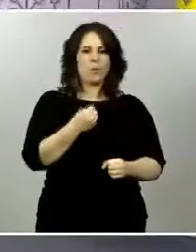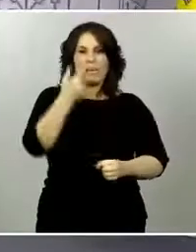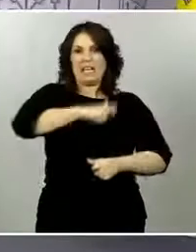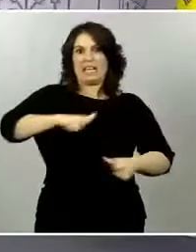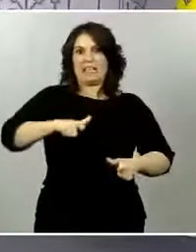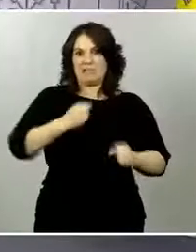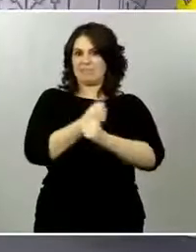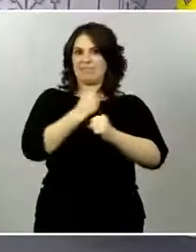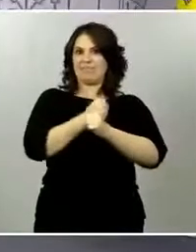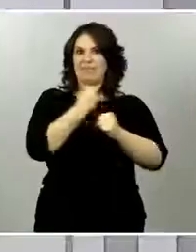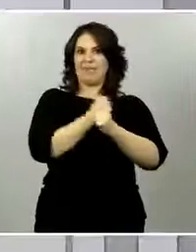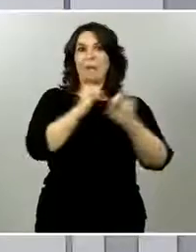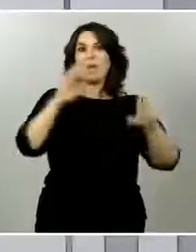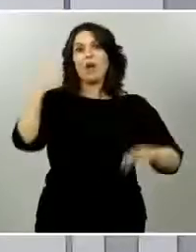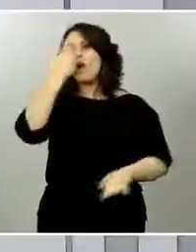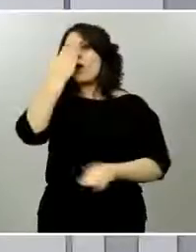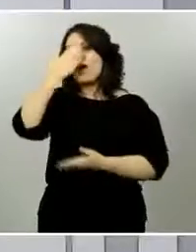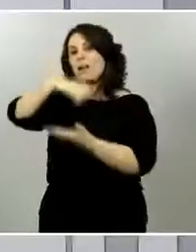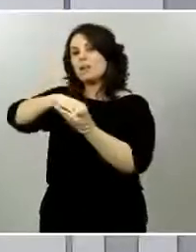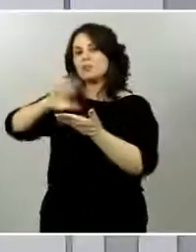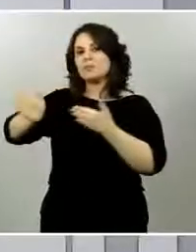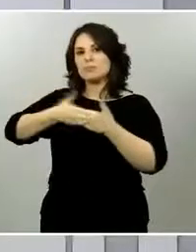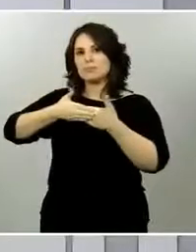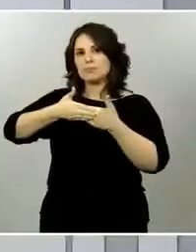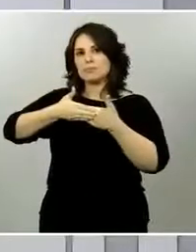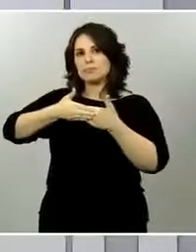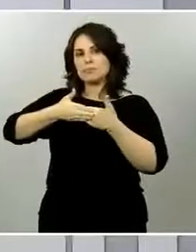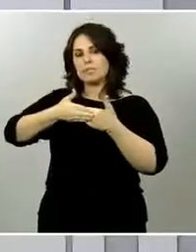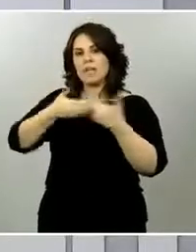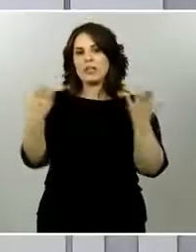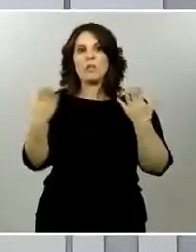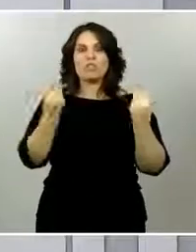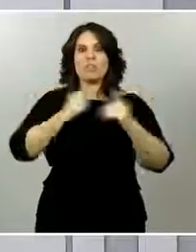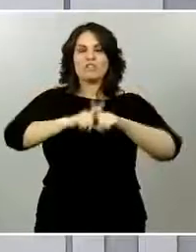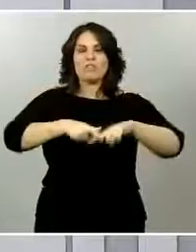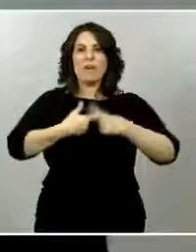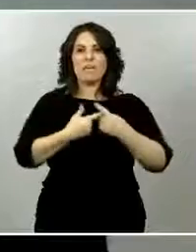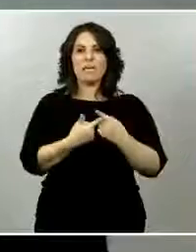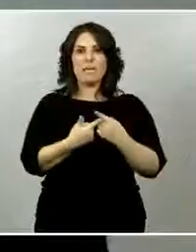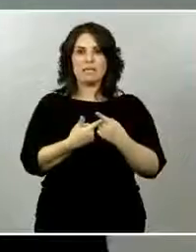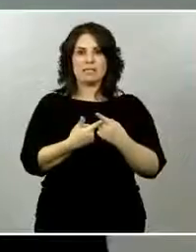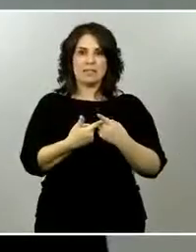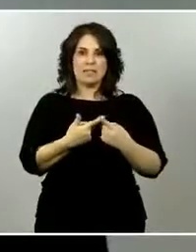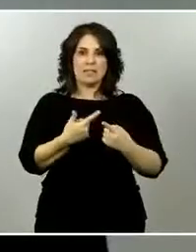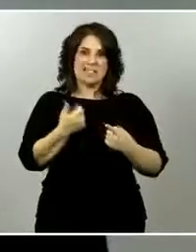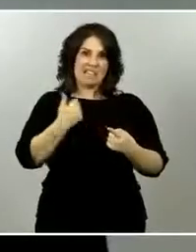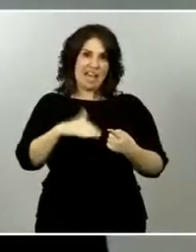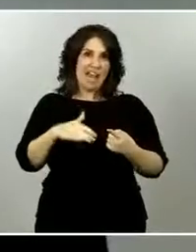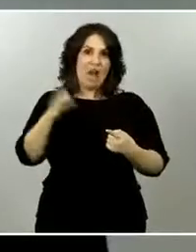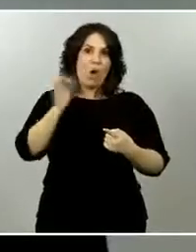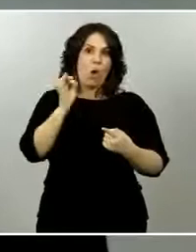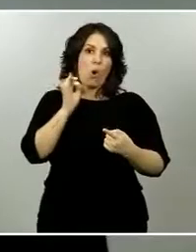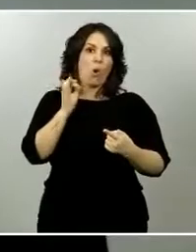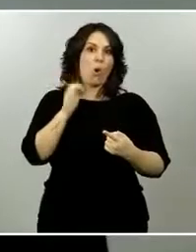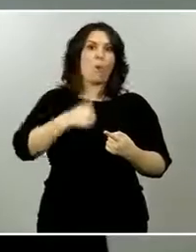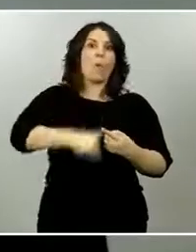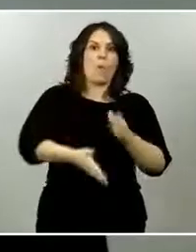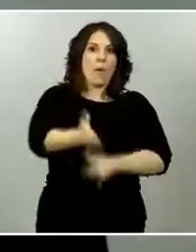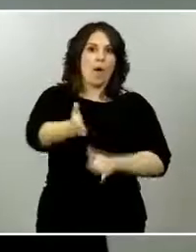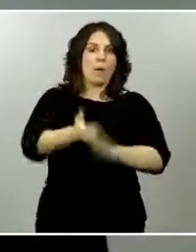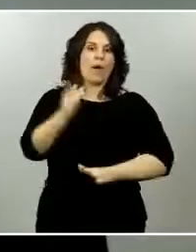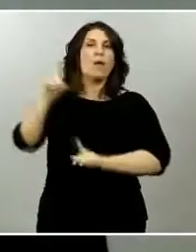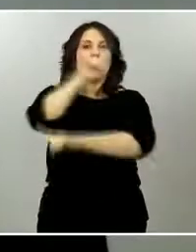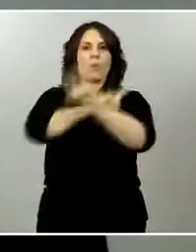reactivación económica, cada vez la gente volverá más a su puesto de trabajo, habrá más gente que vuelva a trabajar, pero los